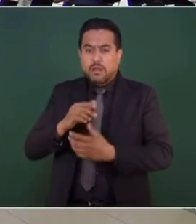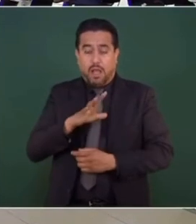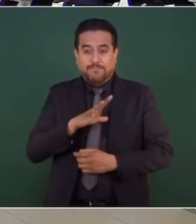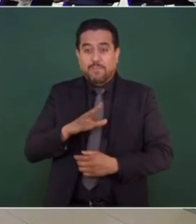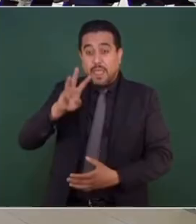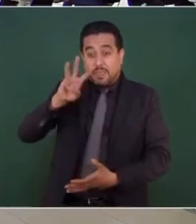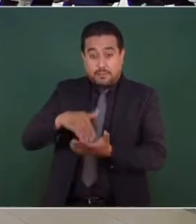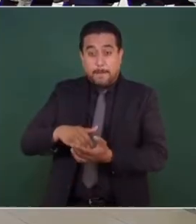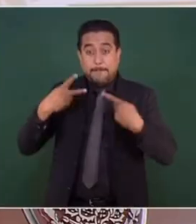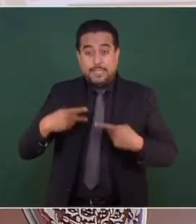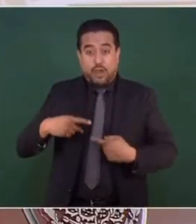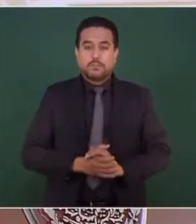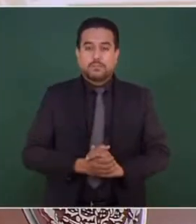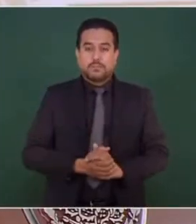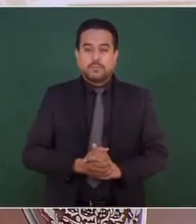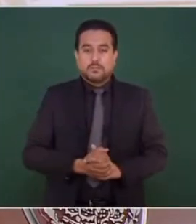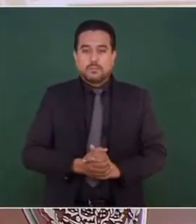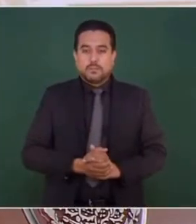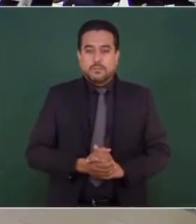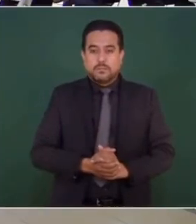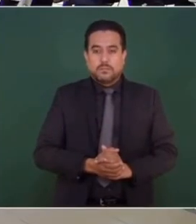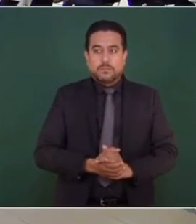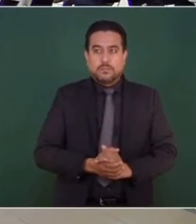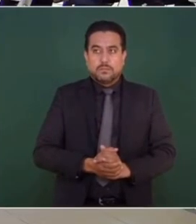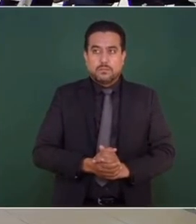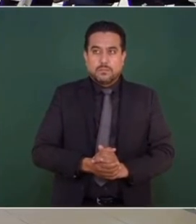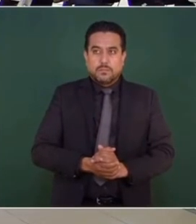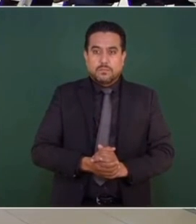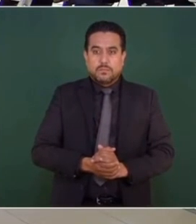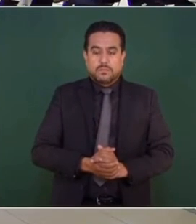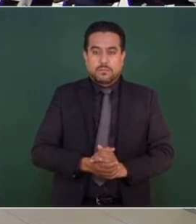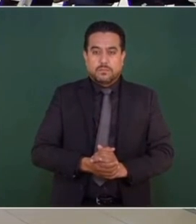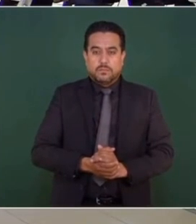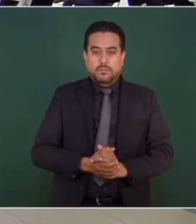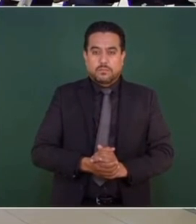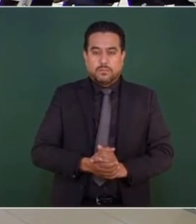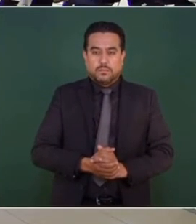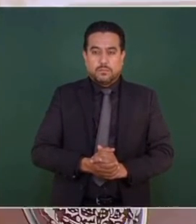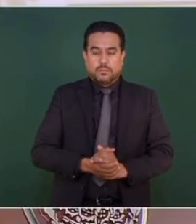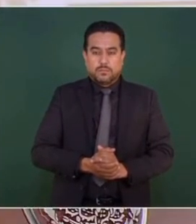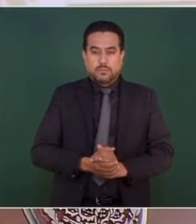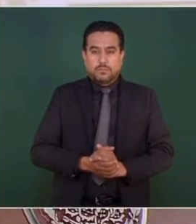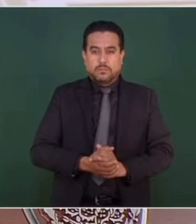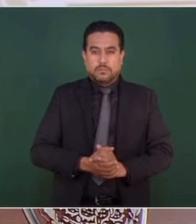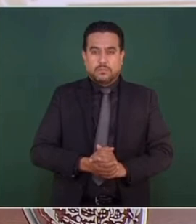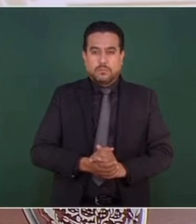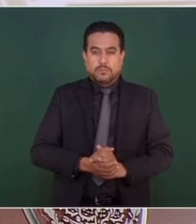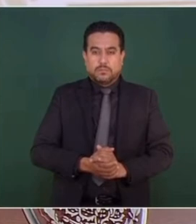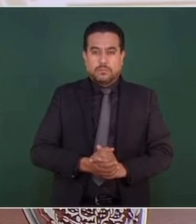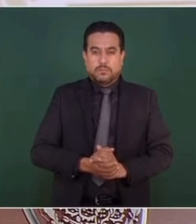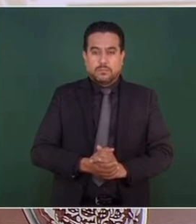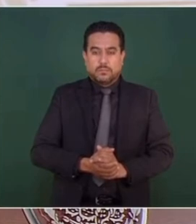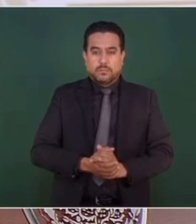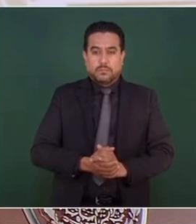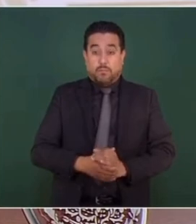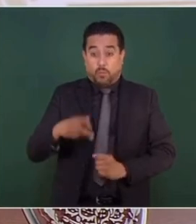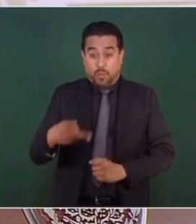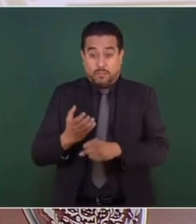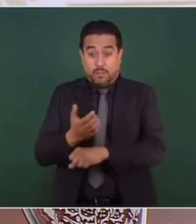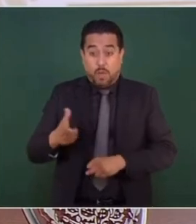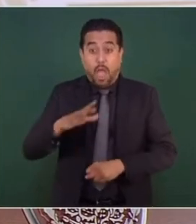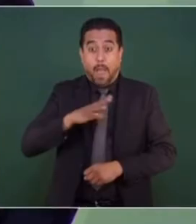de 3 mil elementos de la Guardia Nacional. Guanajuato es de los estados que tiene más elementos,